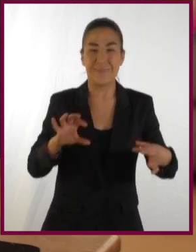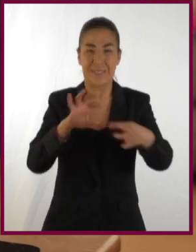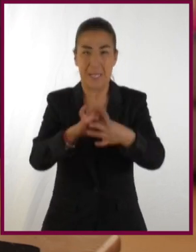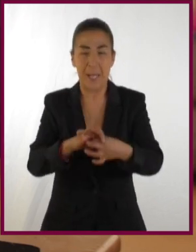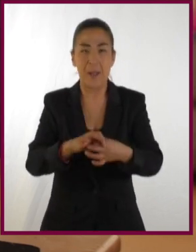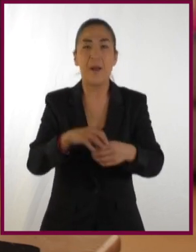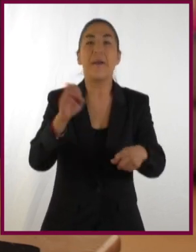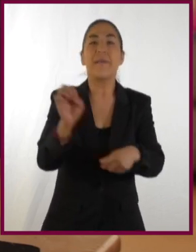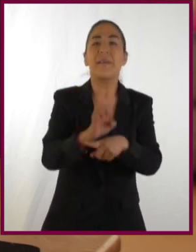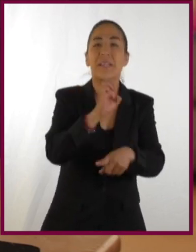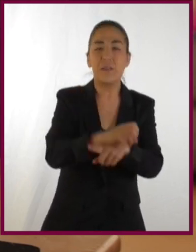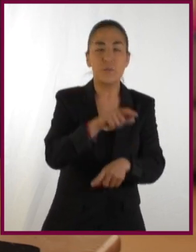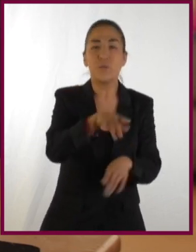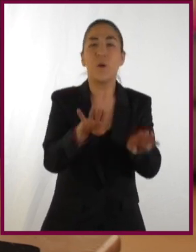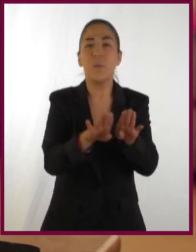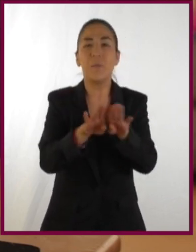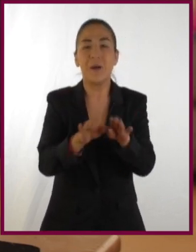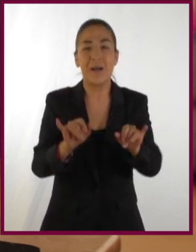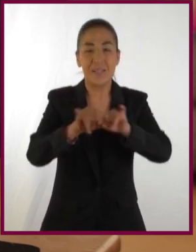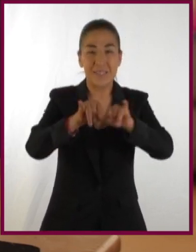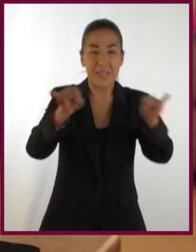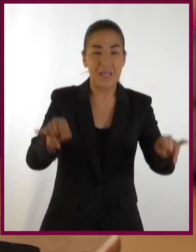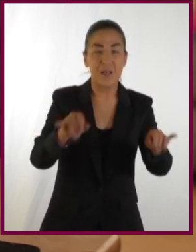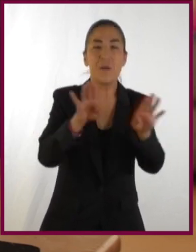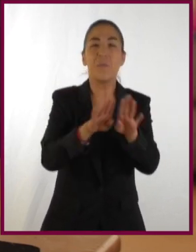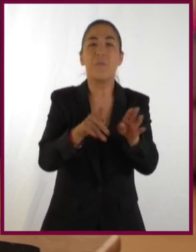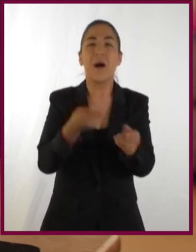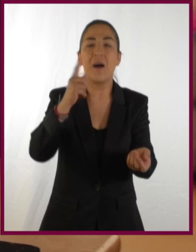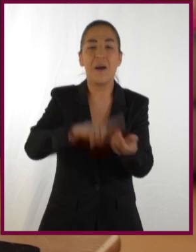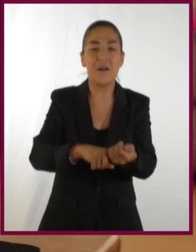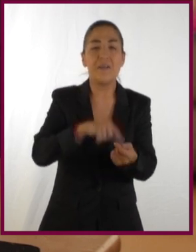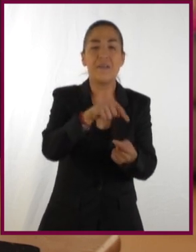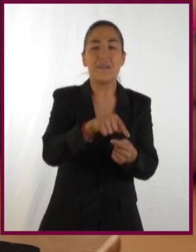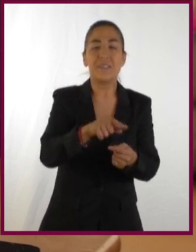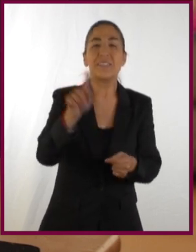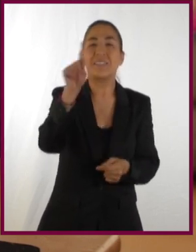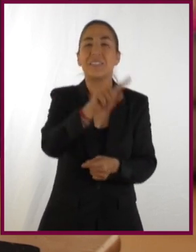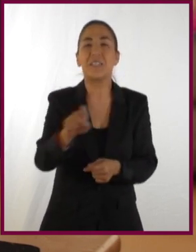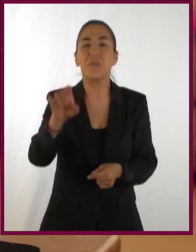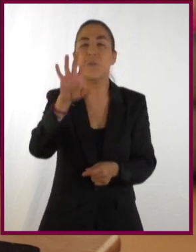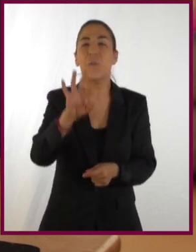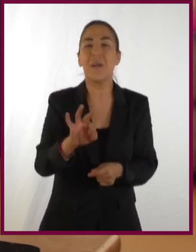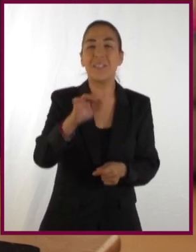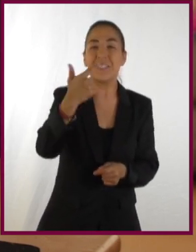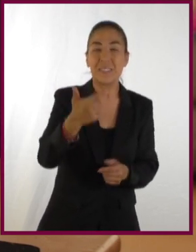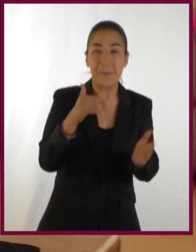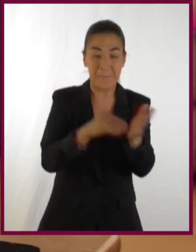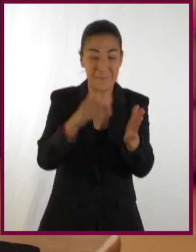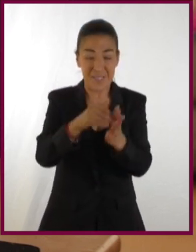la parametrización de la curva. Entonces, hay distancias mínimas, digamos, del Perielio, que está a